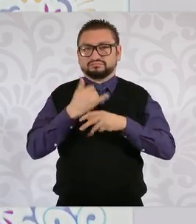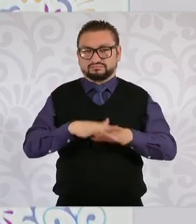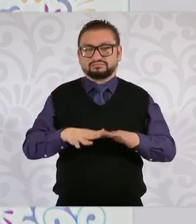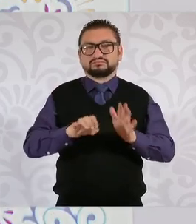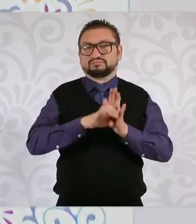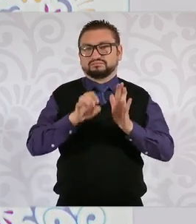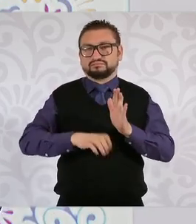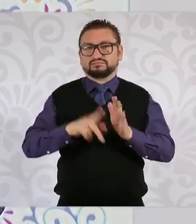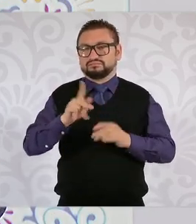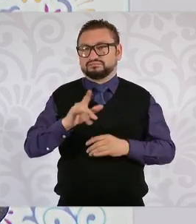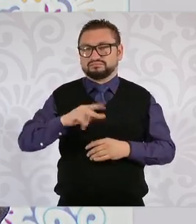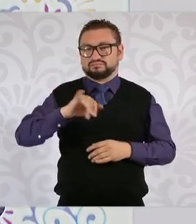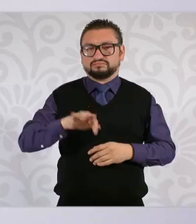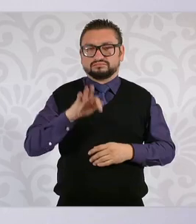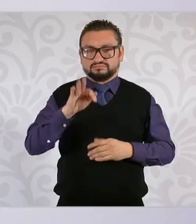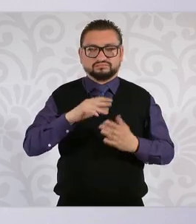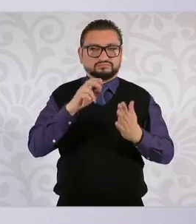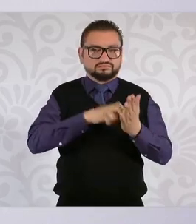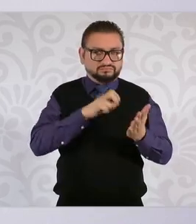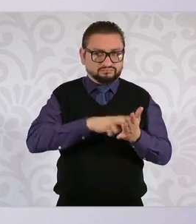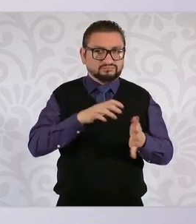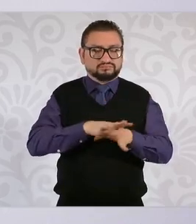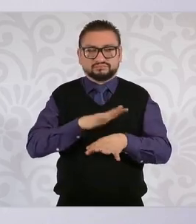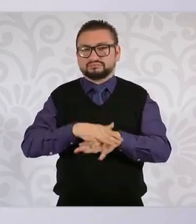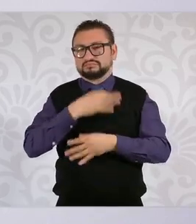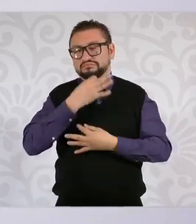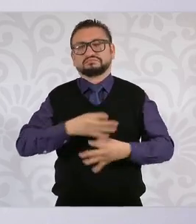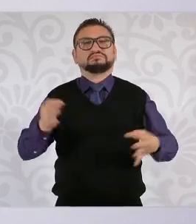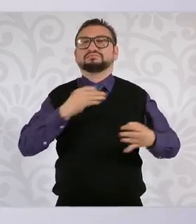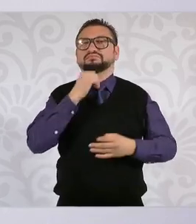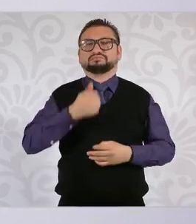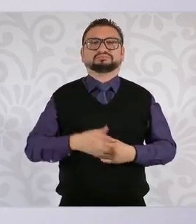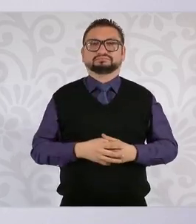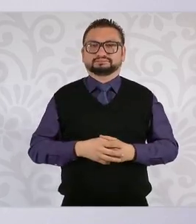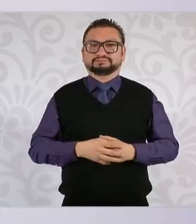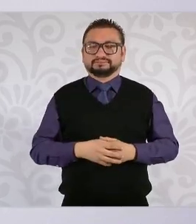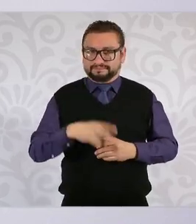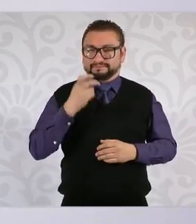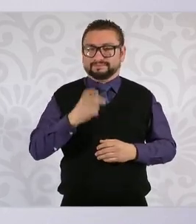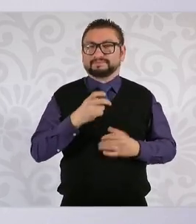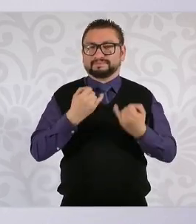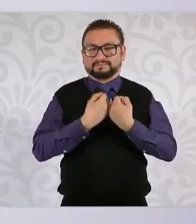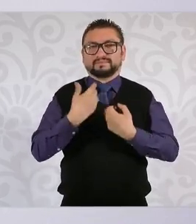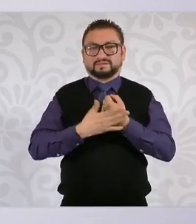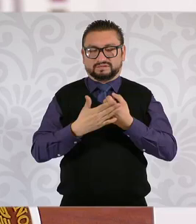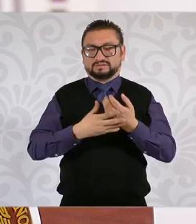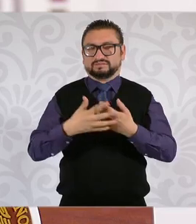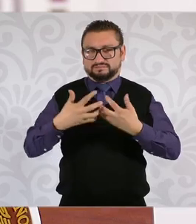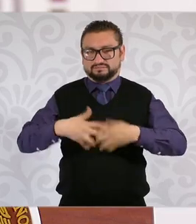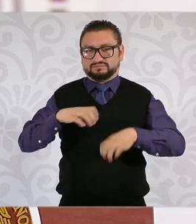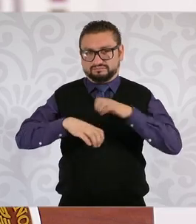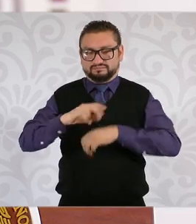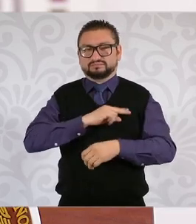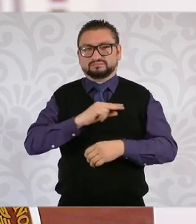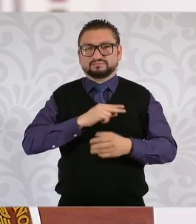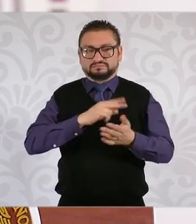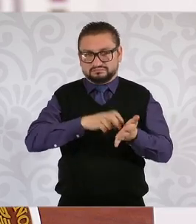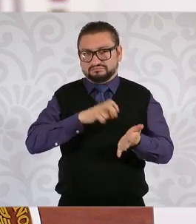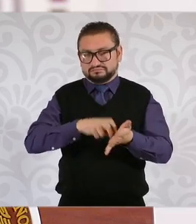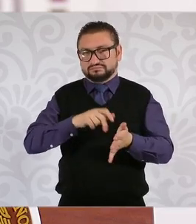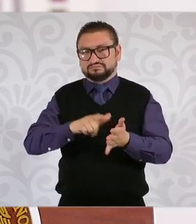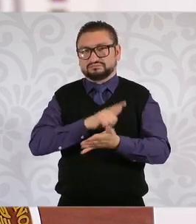reformas al Poder Judicial, de la reforma que se está haciendo a las empresas públicas,